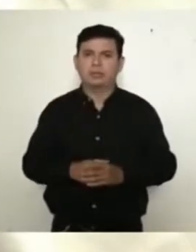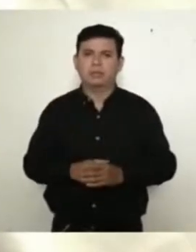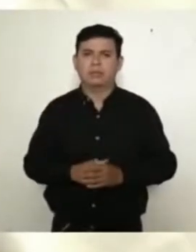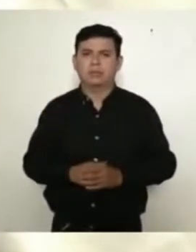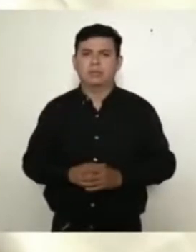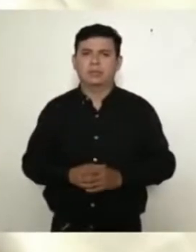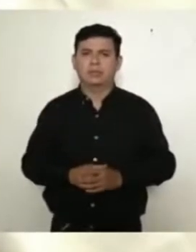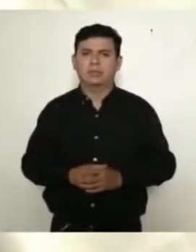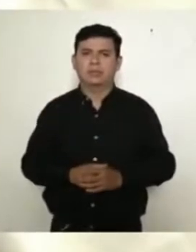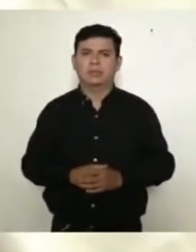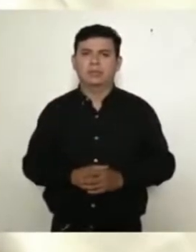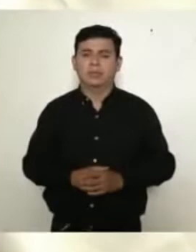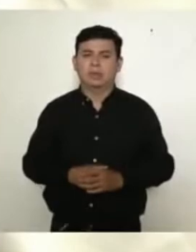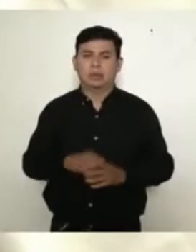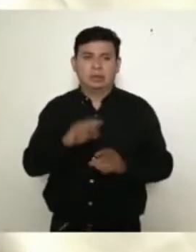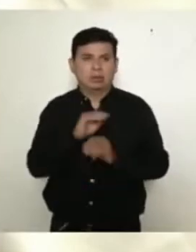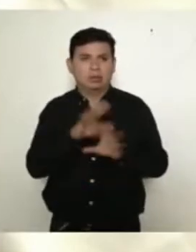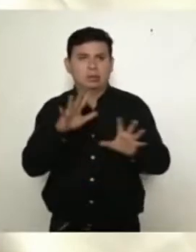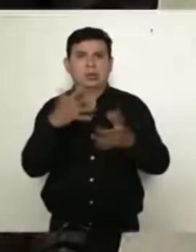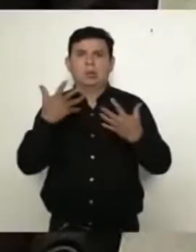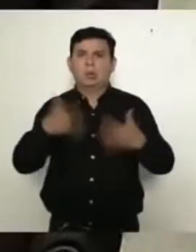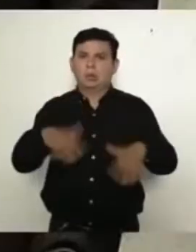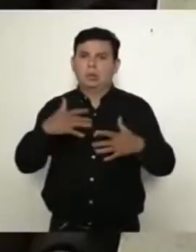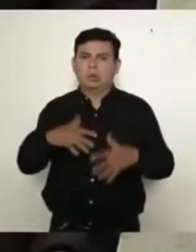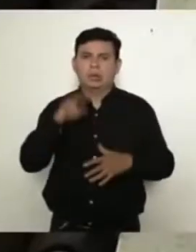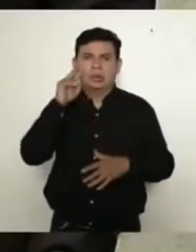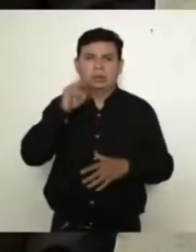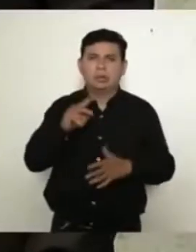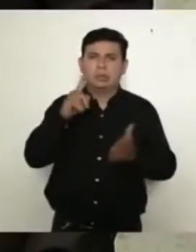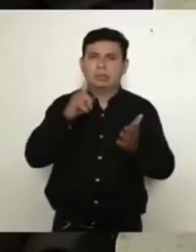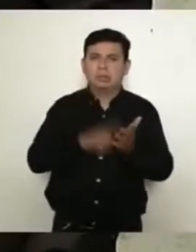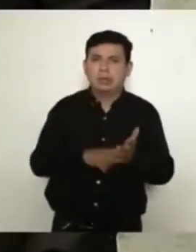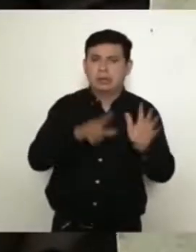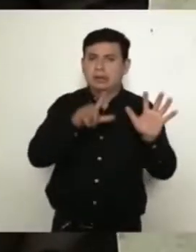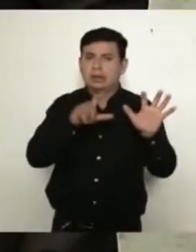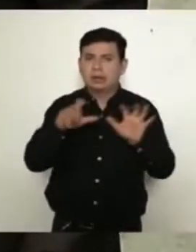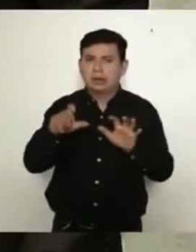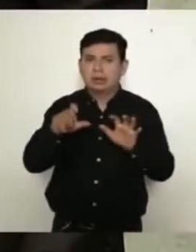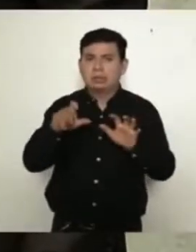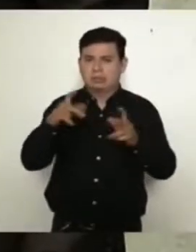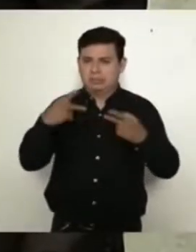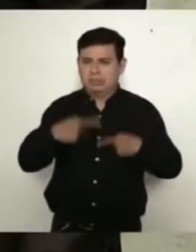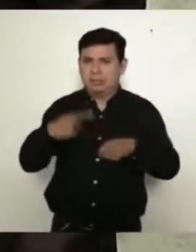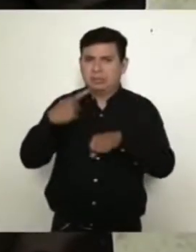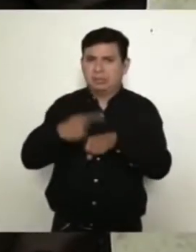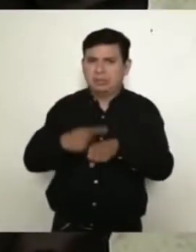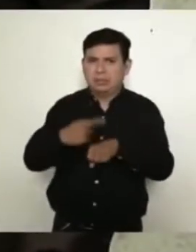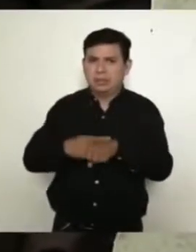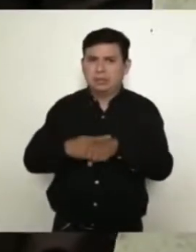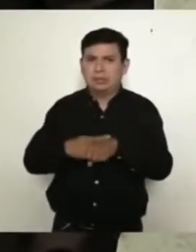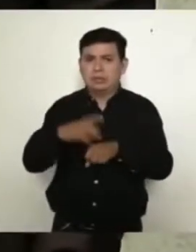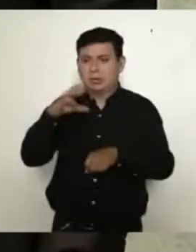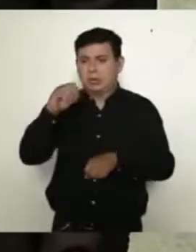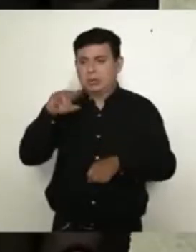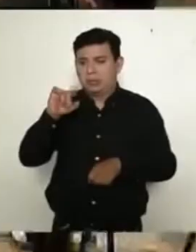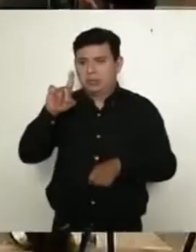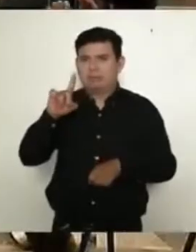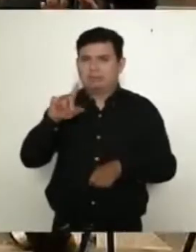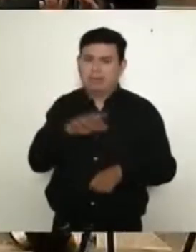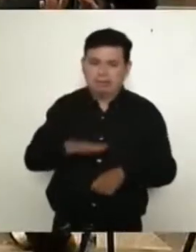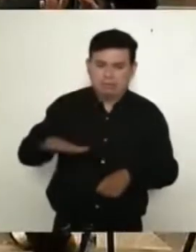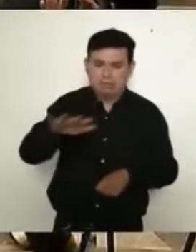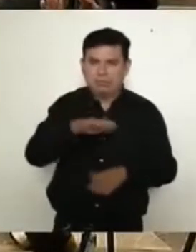manera clara identificada 1.700 casos de contagio de COVID-19,